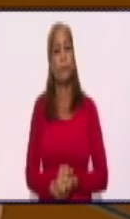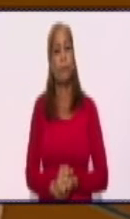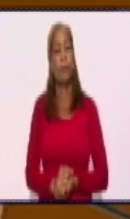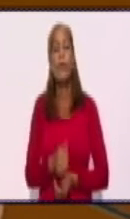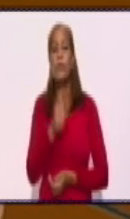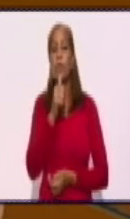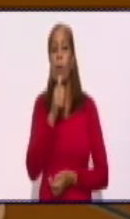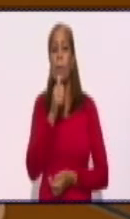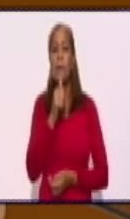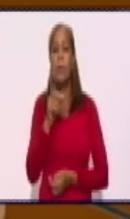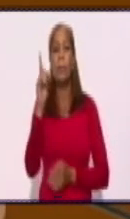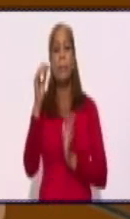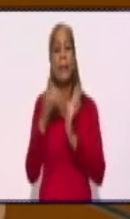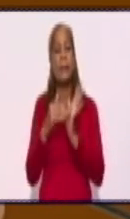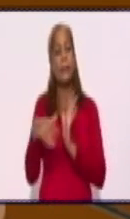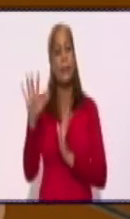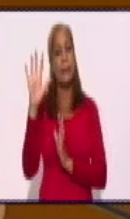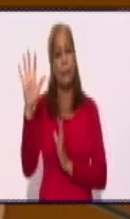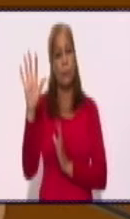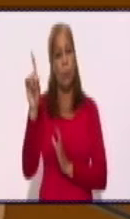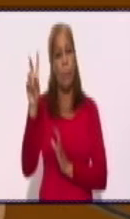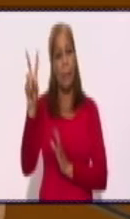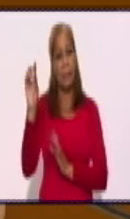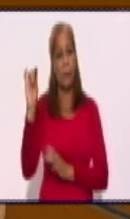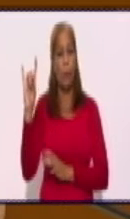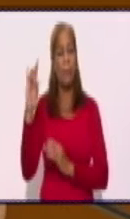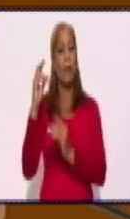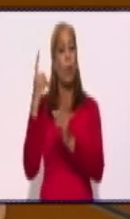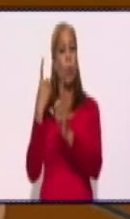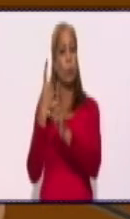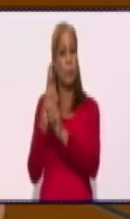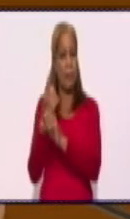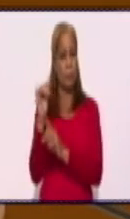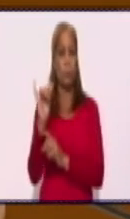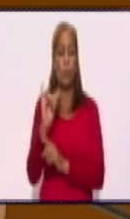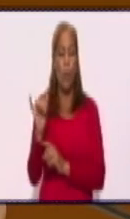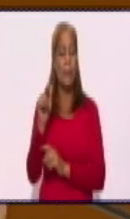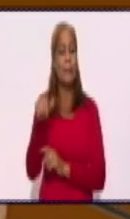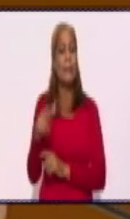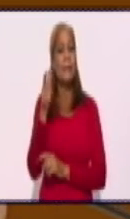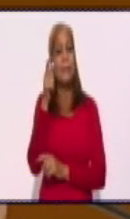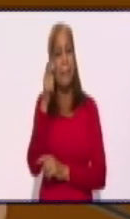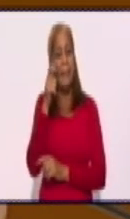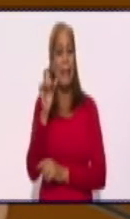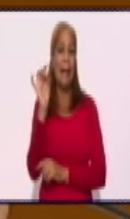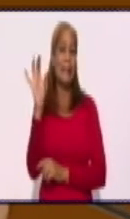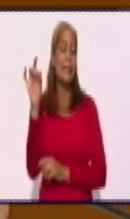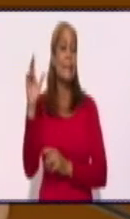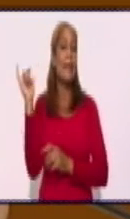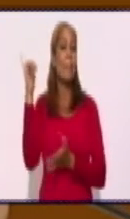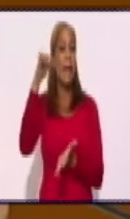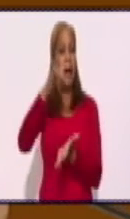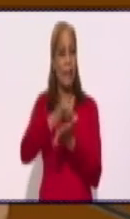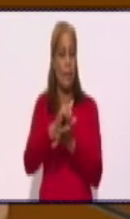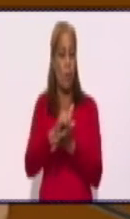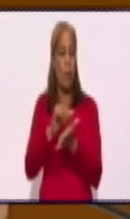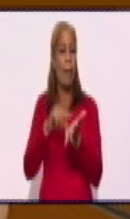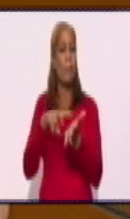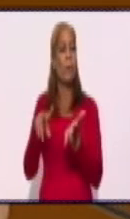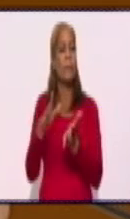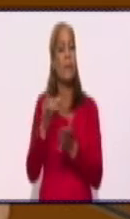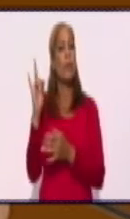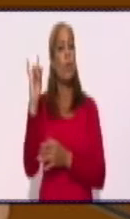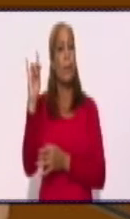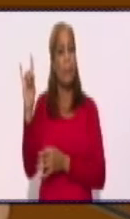Sospechosos 1.529, contacto 305 y se vigilan 15 viajeros. La provincia acumula un total de 9